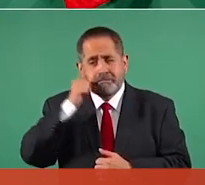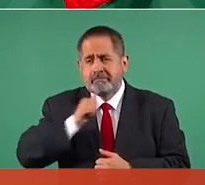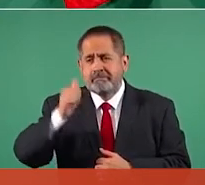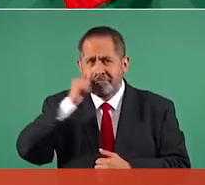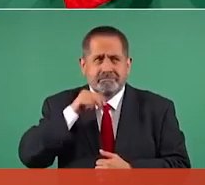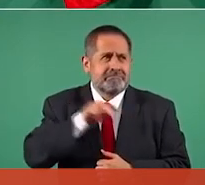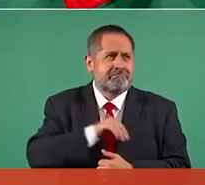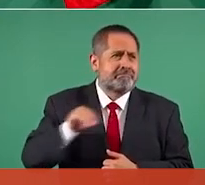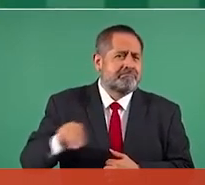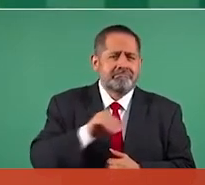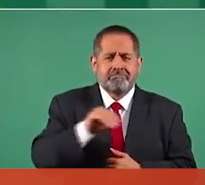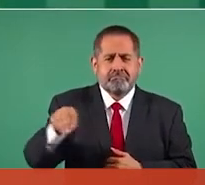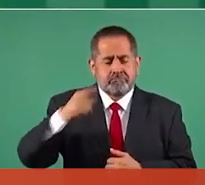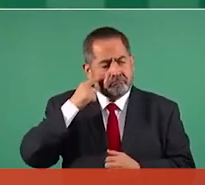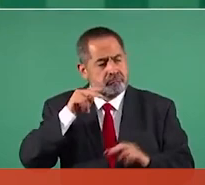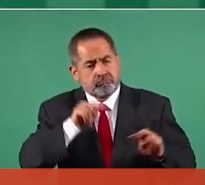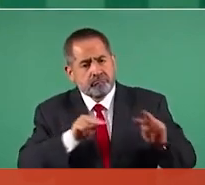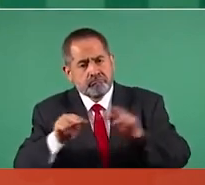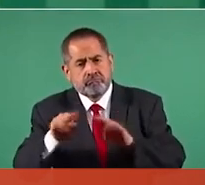a ver